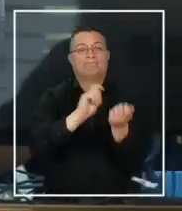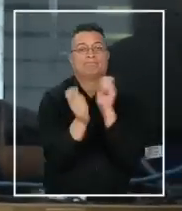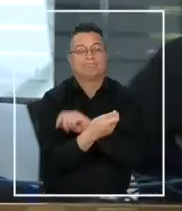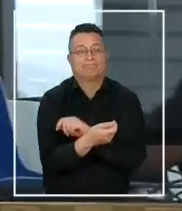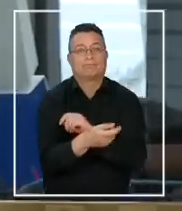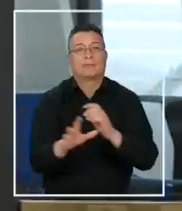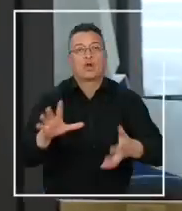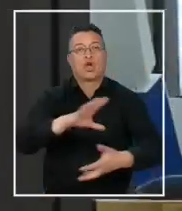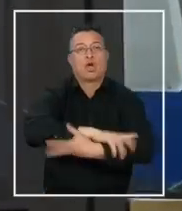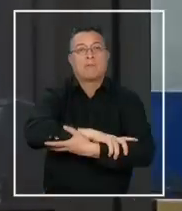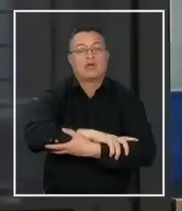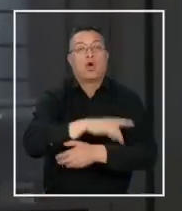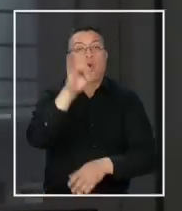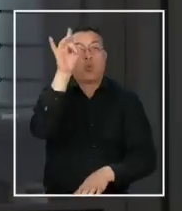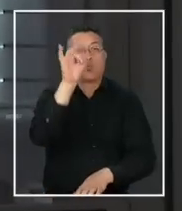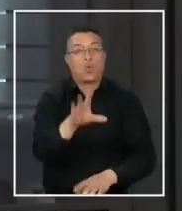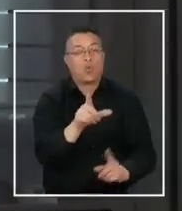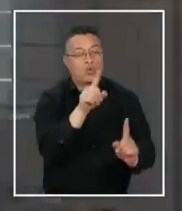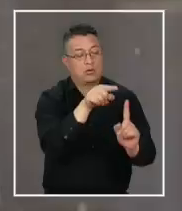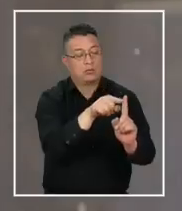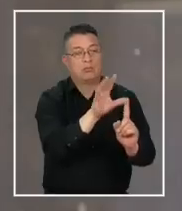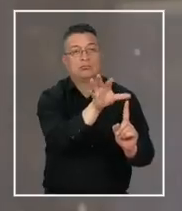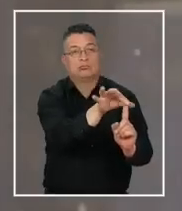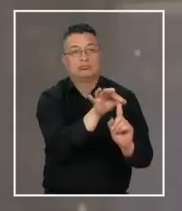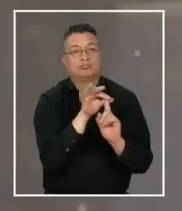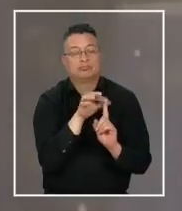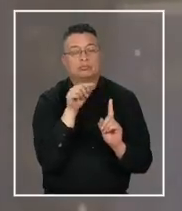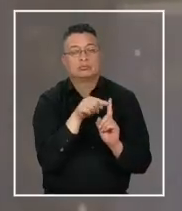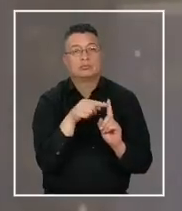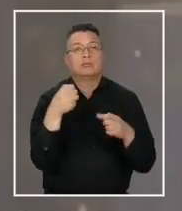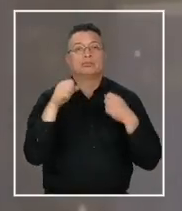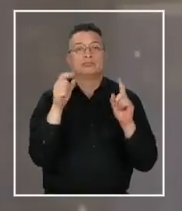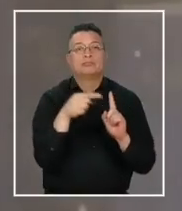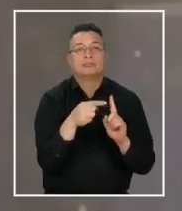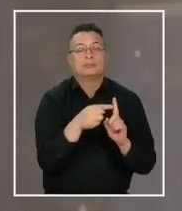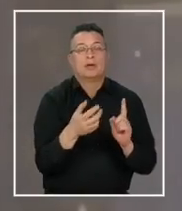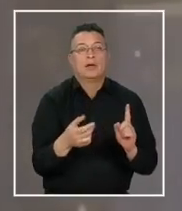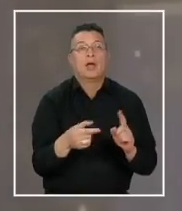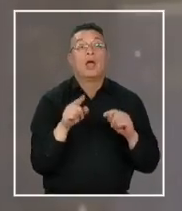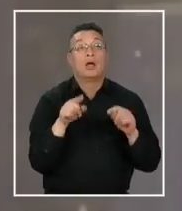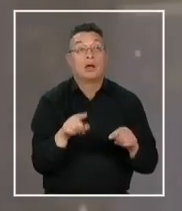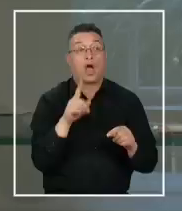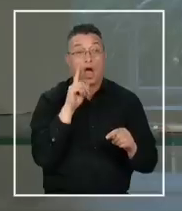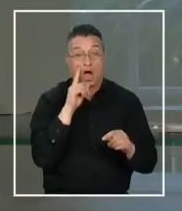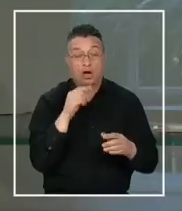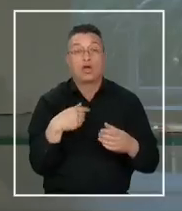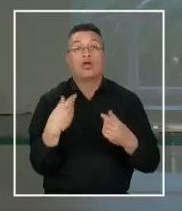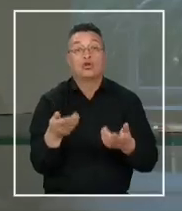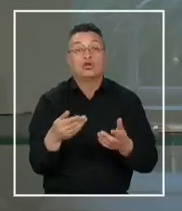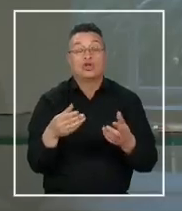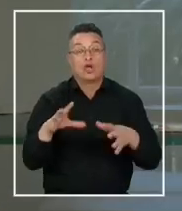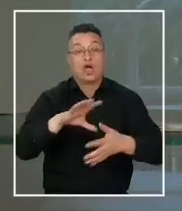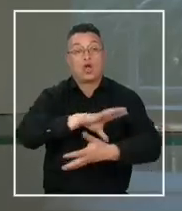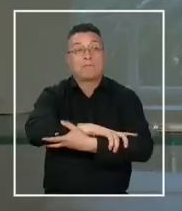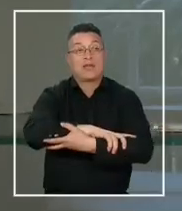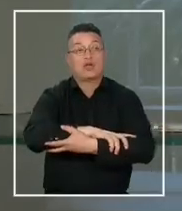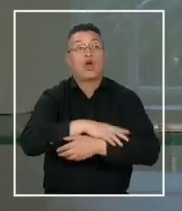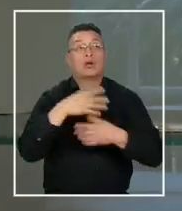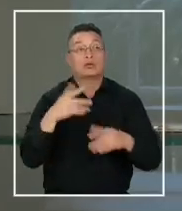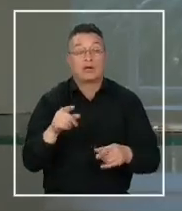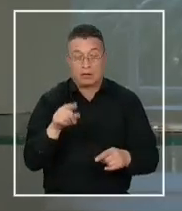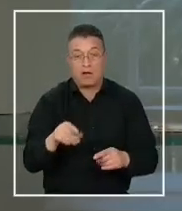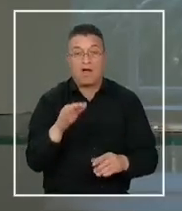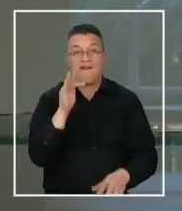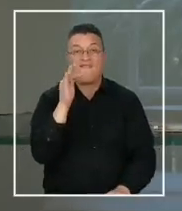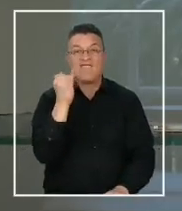convenio, en donde solo una agencia de viajes se adjudicó este beneficio. Los proveedores cuando se presentan al convenio marco, como saben que esta tarifa